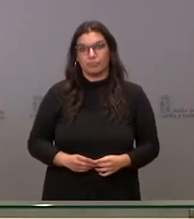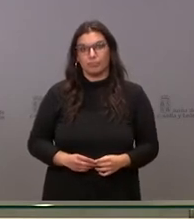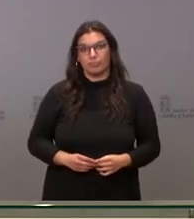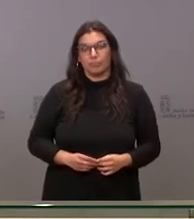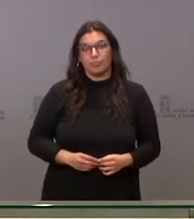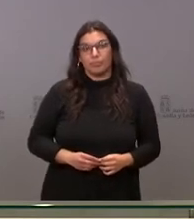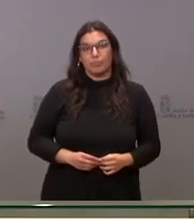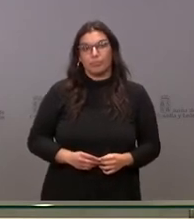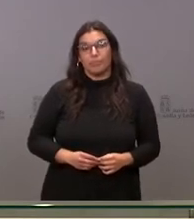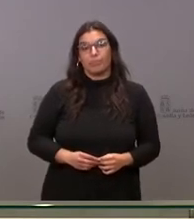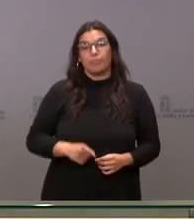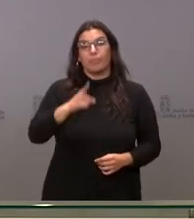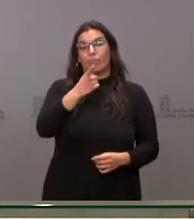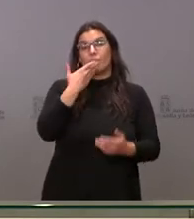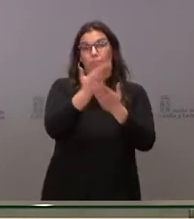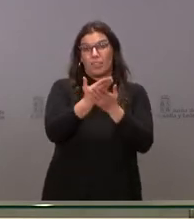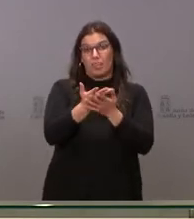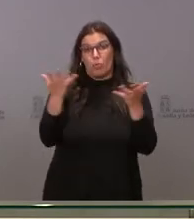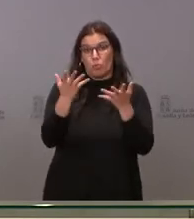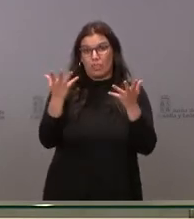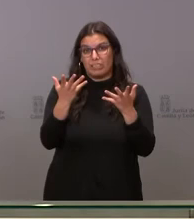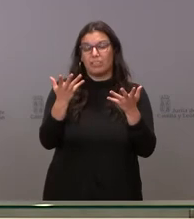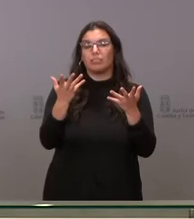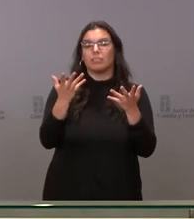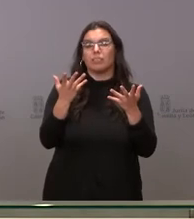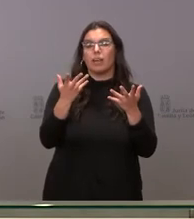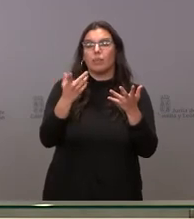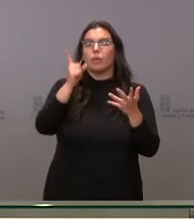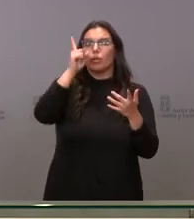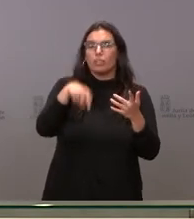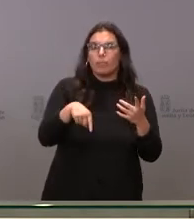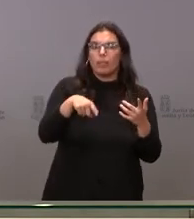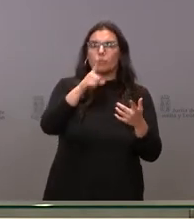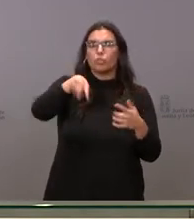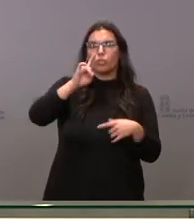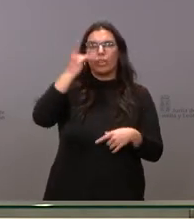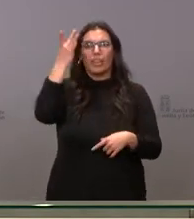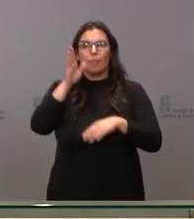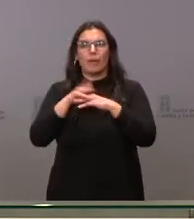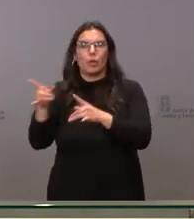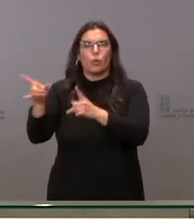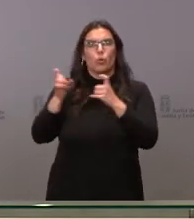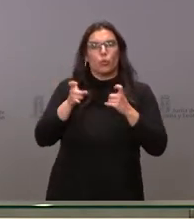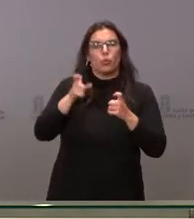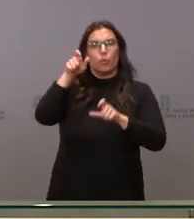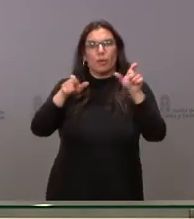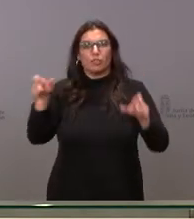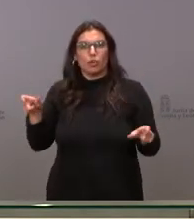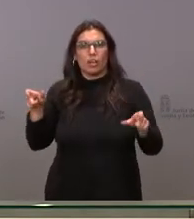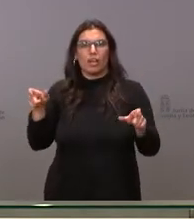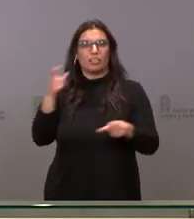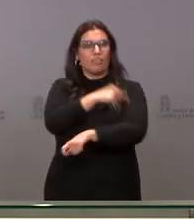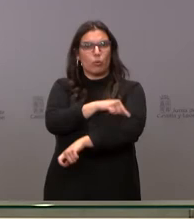Más allá de este llamamiento urgente, no sé si van a tomar alguna iniciativa para recaptar a personas que no